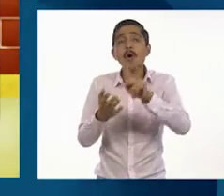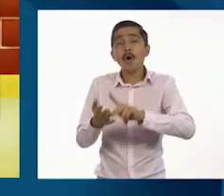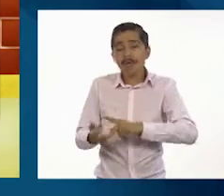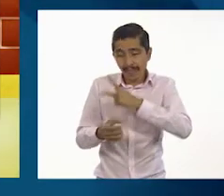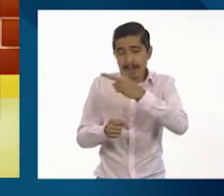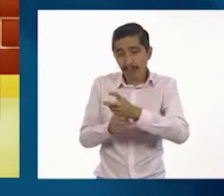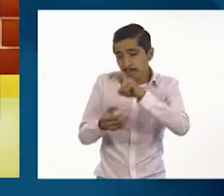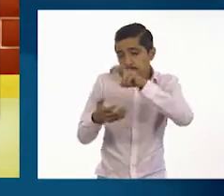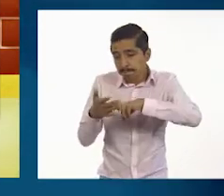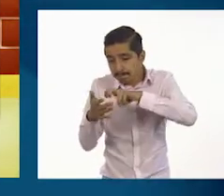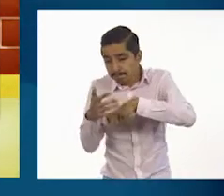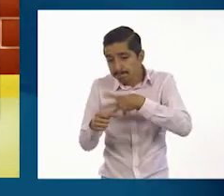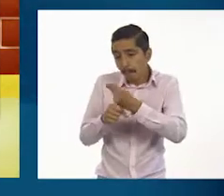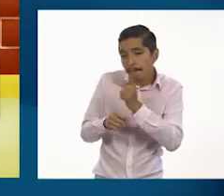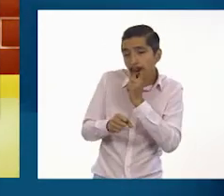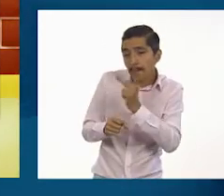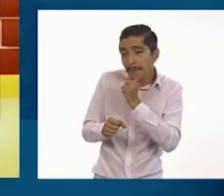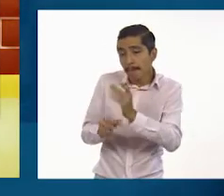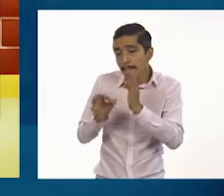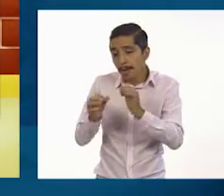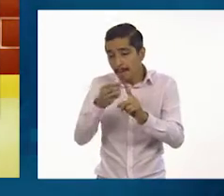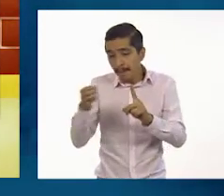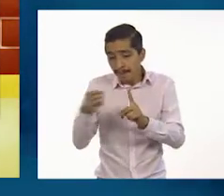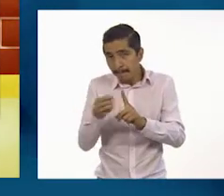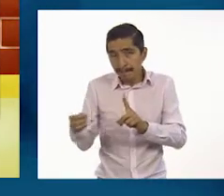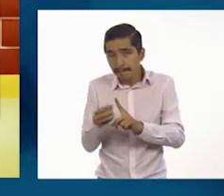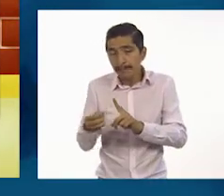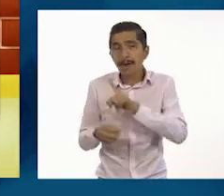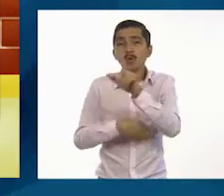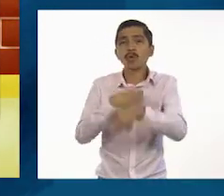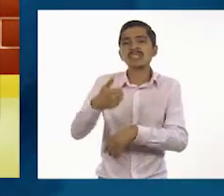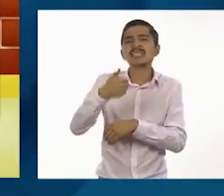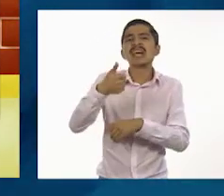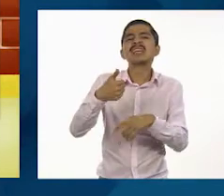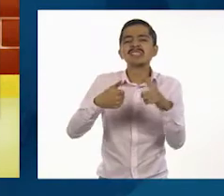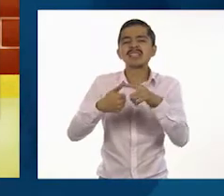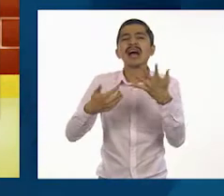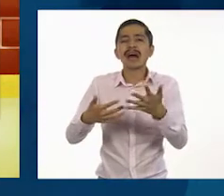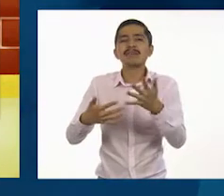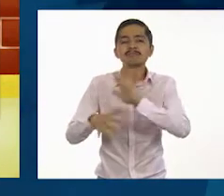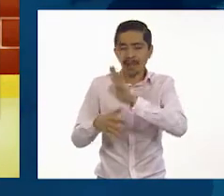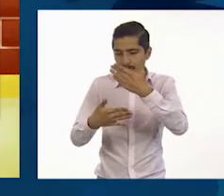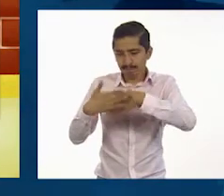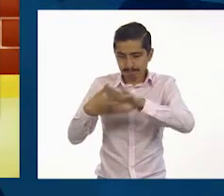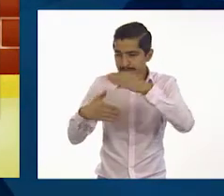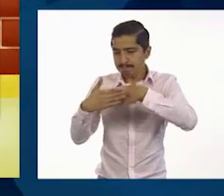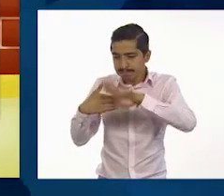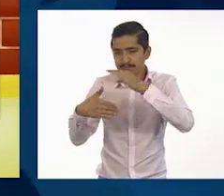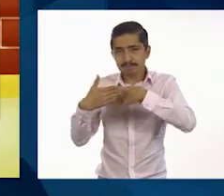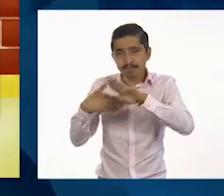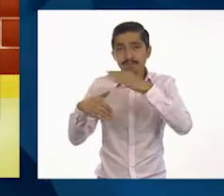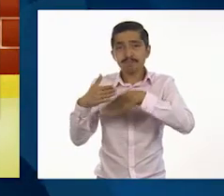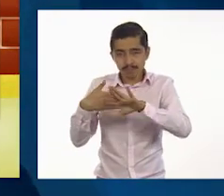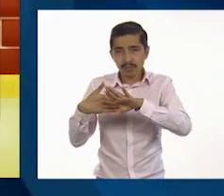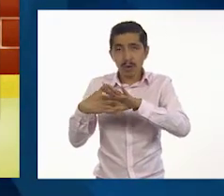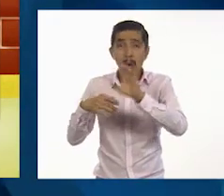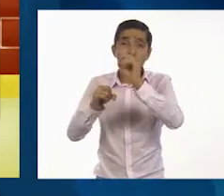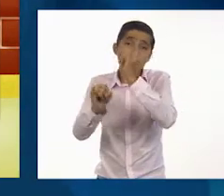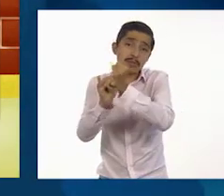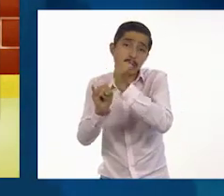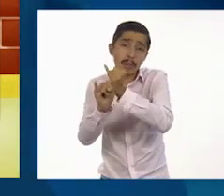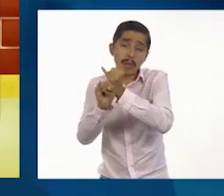ayude con la corrección. 6. Distribuir el boletín, ya sea impreso o digital.